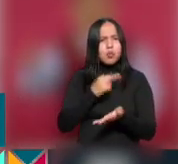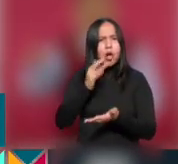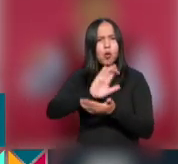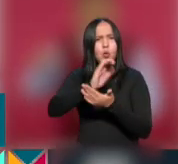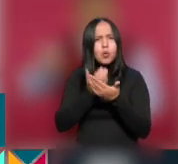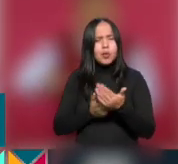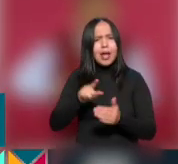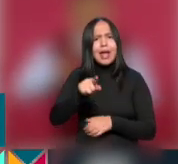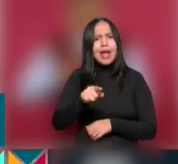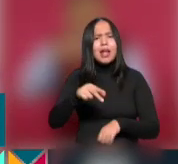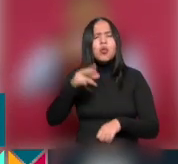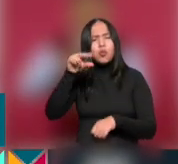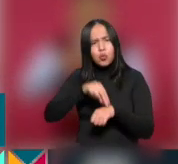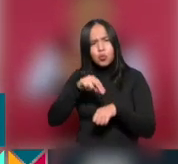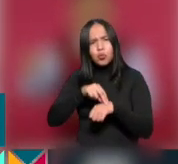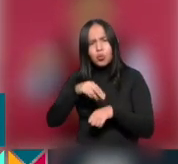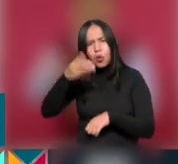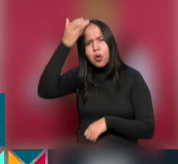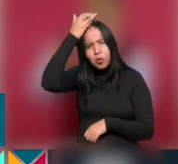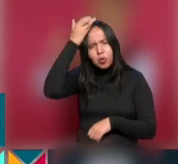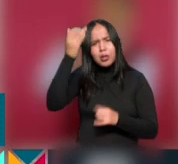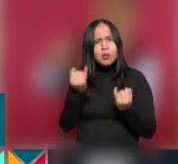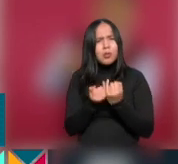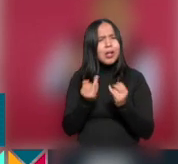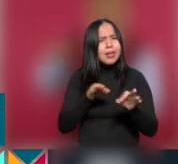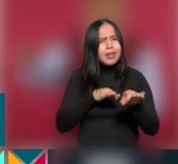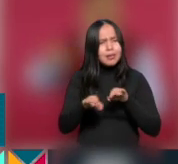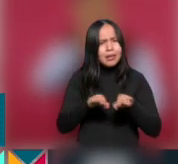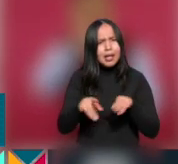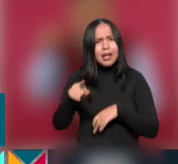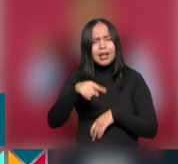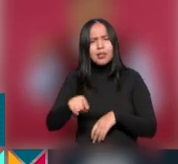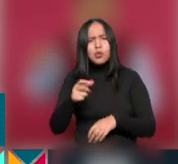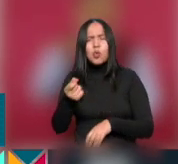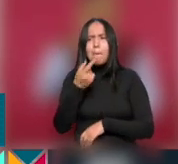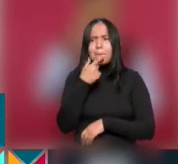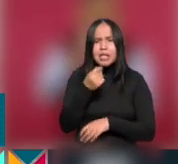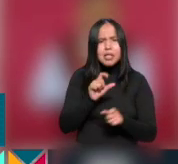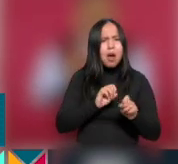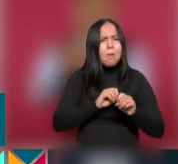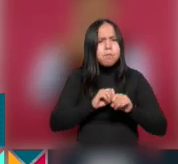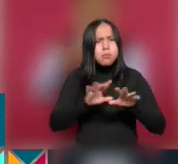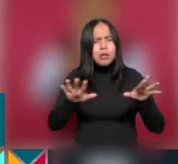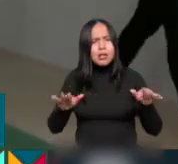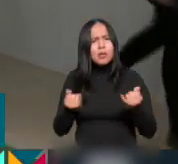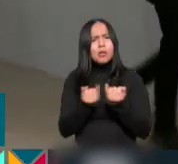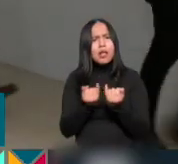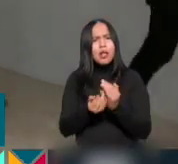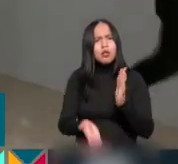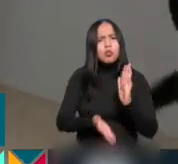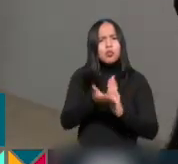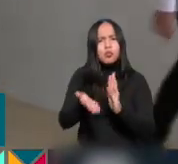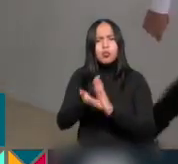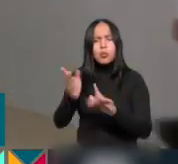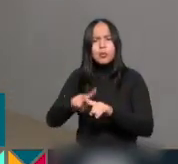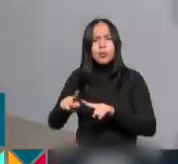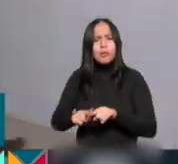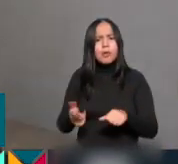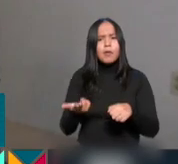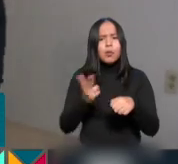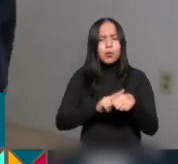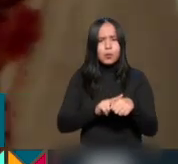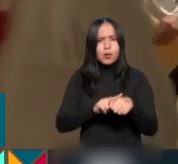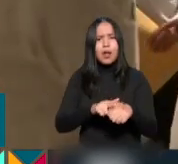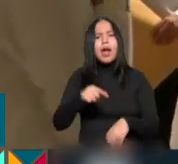generales y especialistas, la basificación de trabajadores, el abasto de medicamentos y la construcción y mejoramiento de clínicas y hospitales.